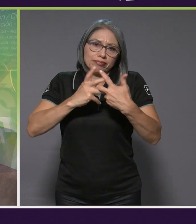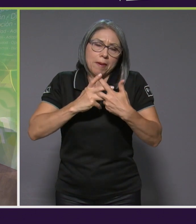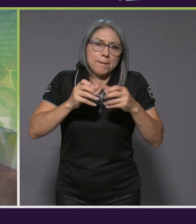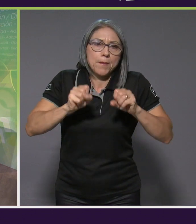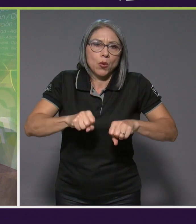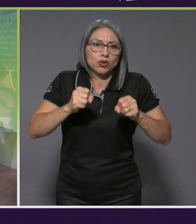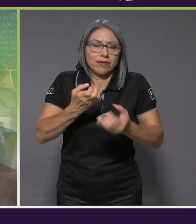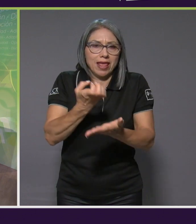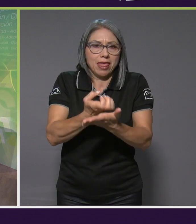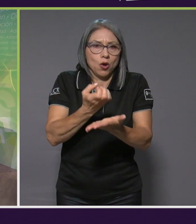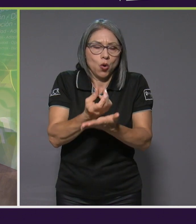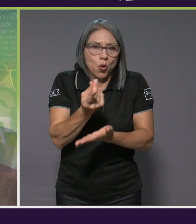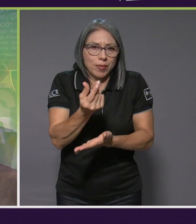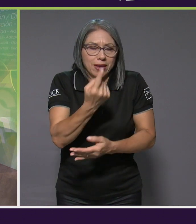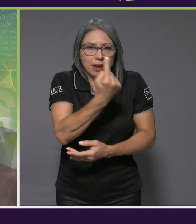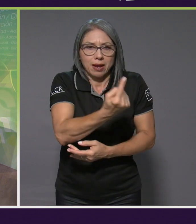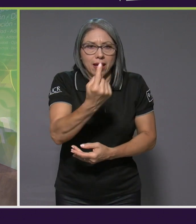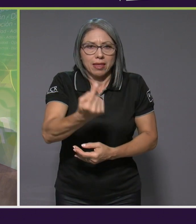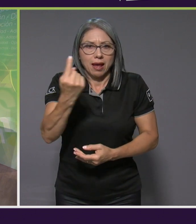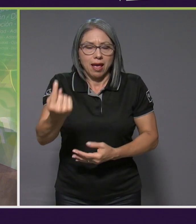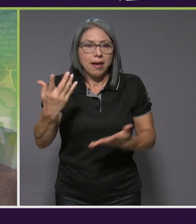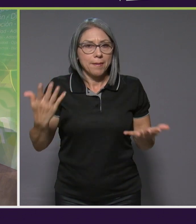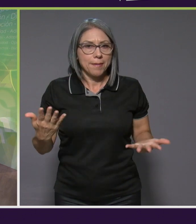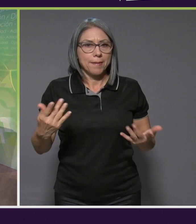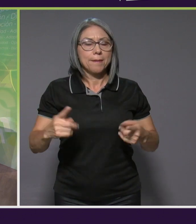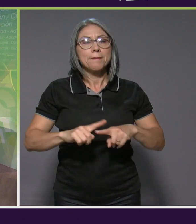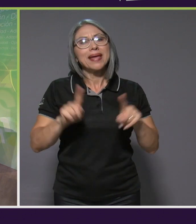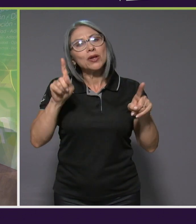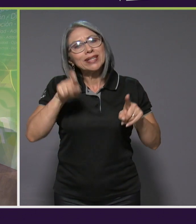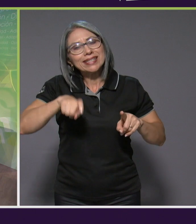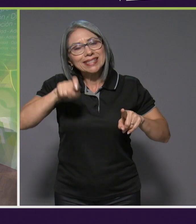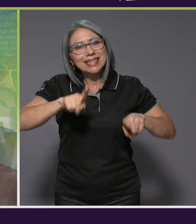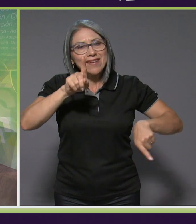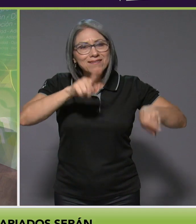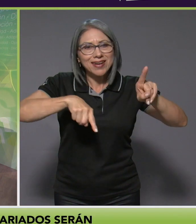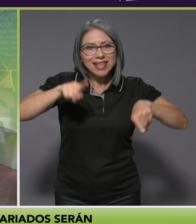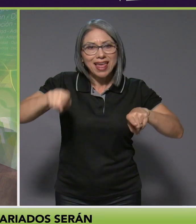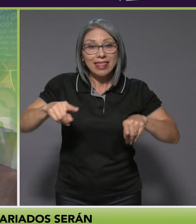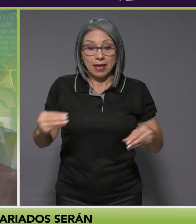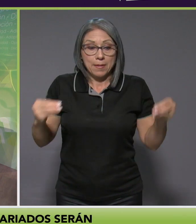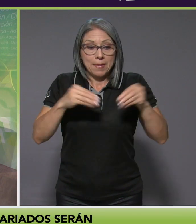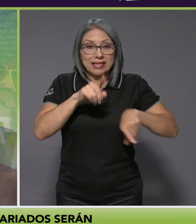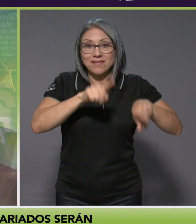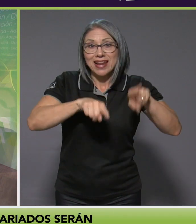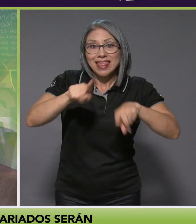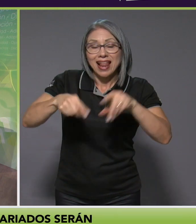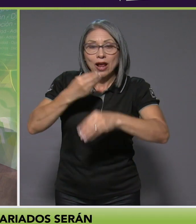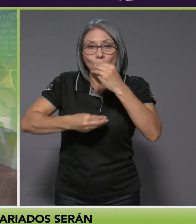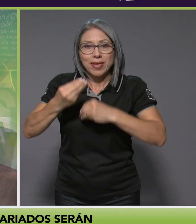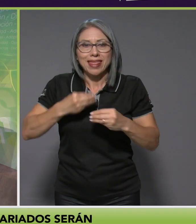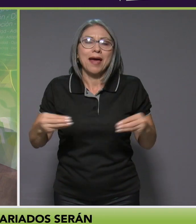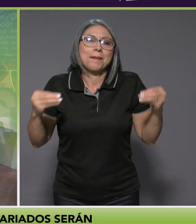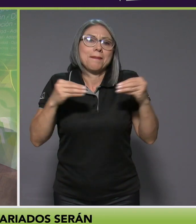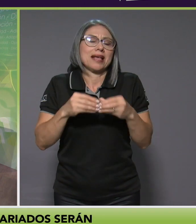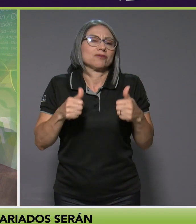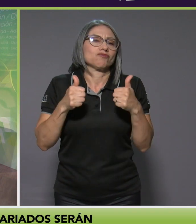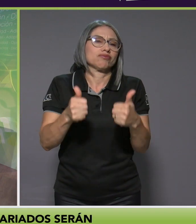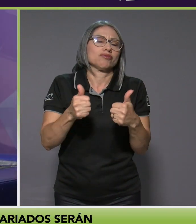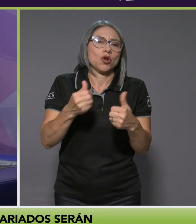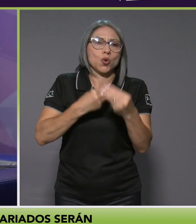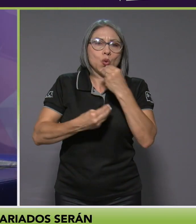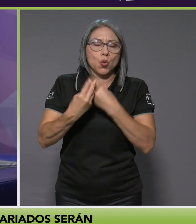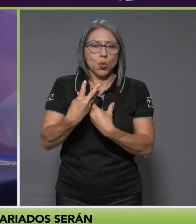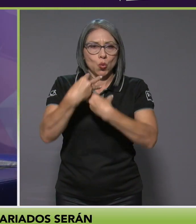persona, pero sí que sí haya esta variedad, porque entre más variado sea la comida, más variado también serán los nutrientes, ¿verdad?